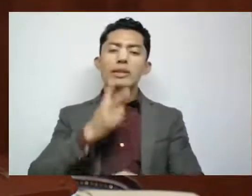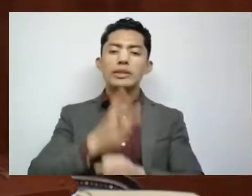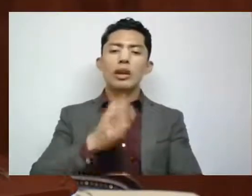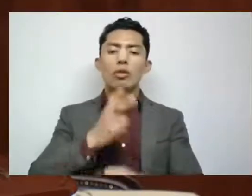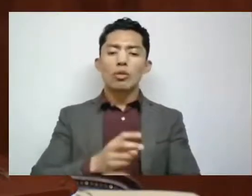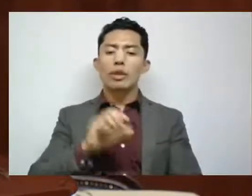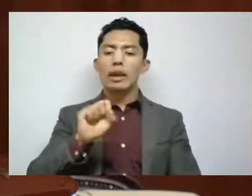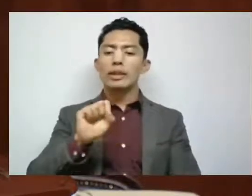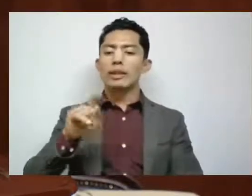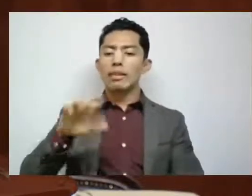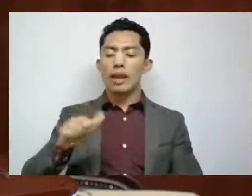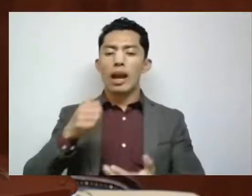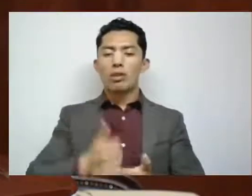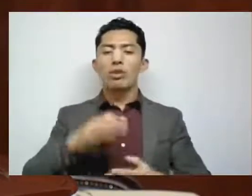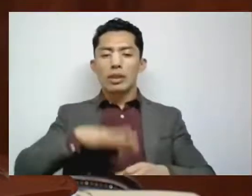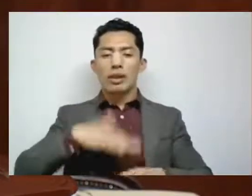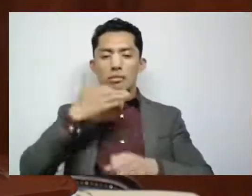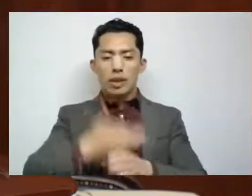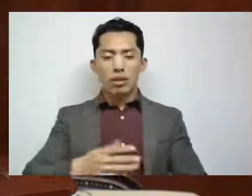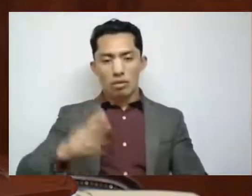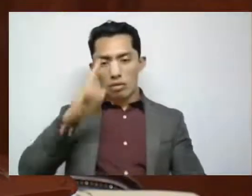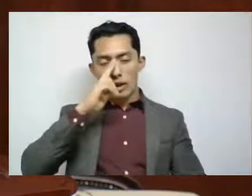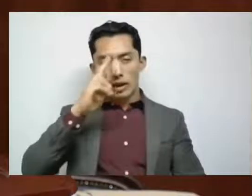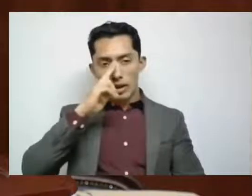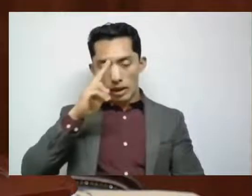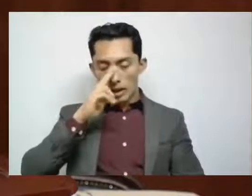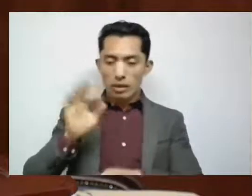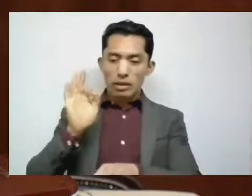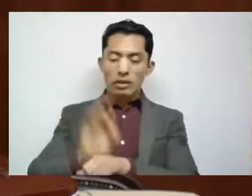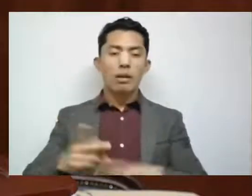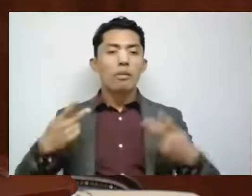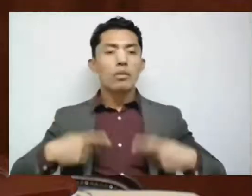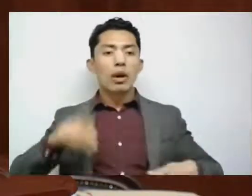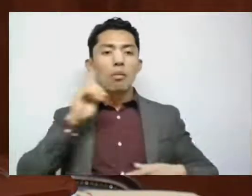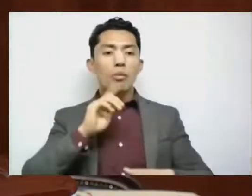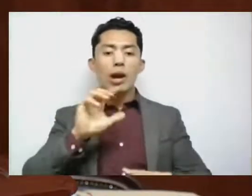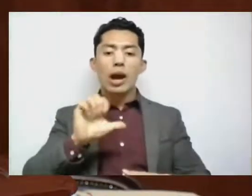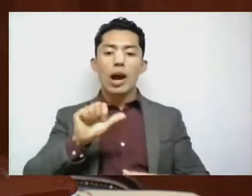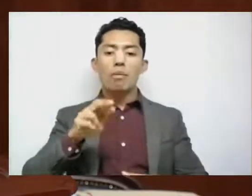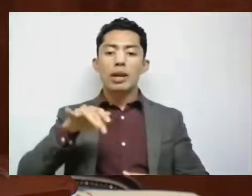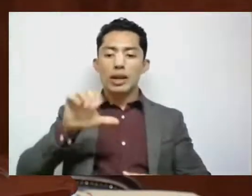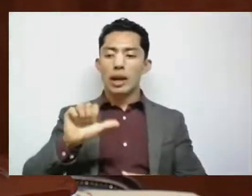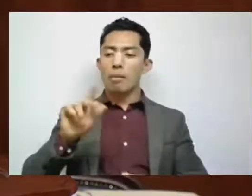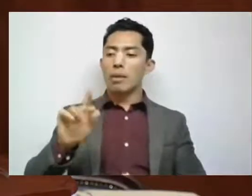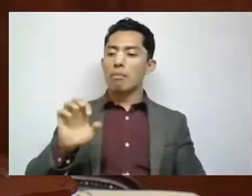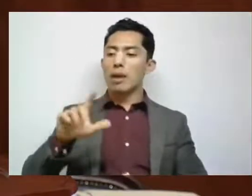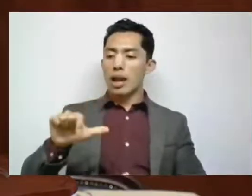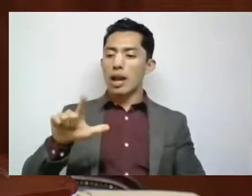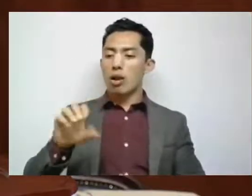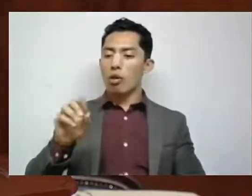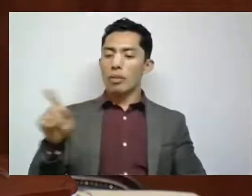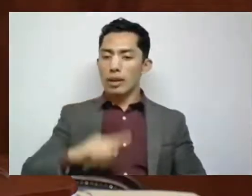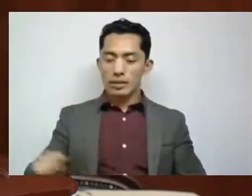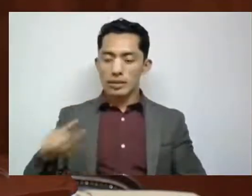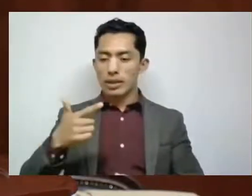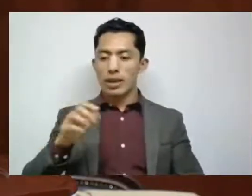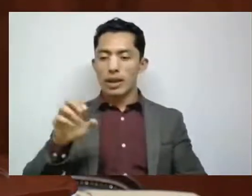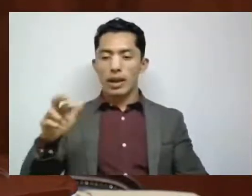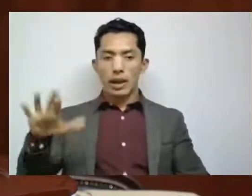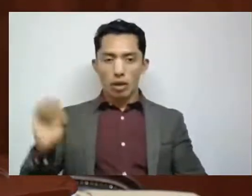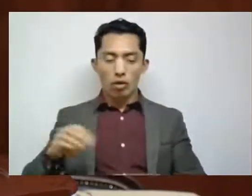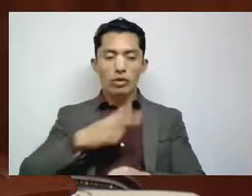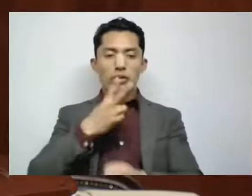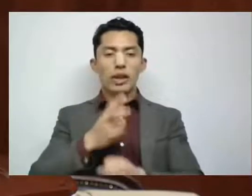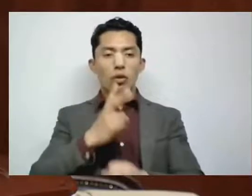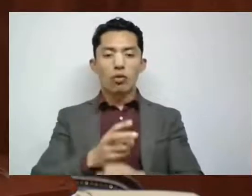del Ayuntamiento de Nesa, la ciudadana América Pamela López Guerrero, segunda